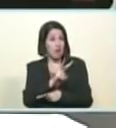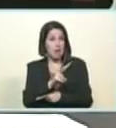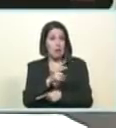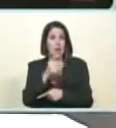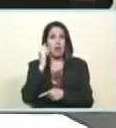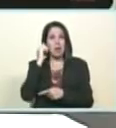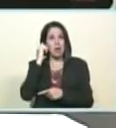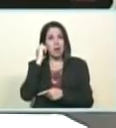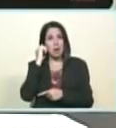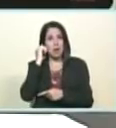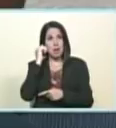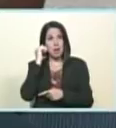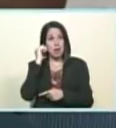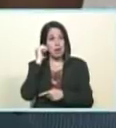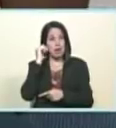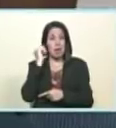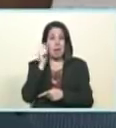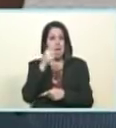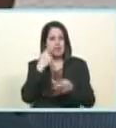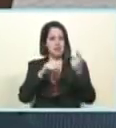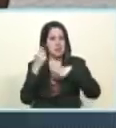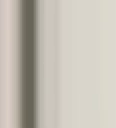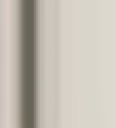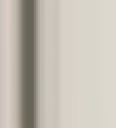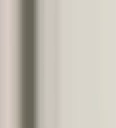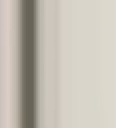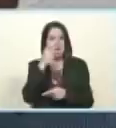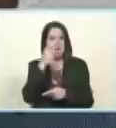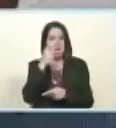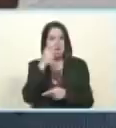ay miren esa esquina están vendiendo el pernil como pasó el año